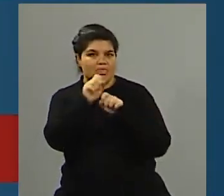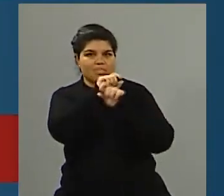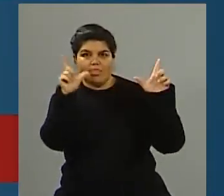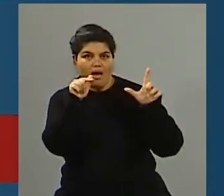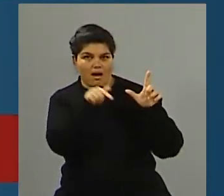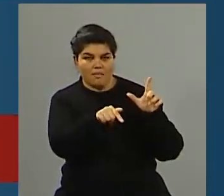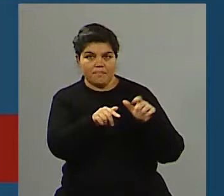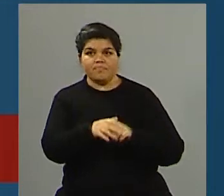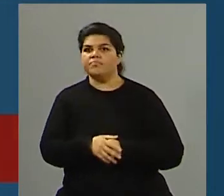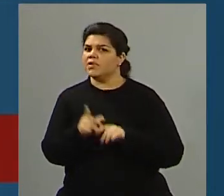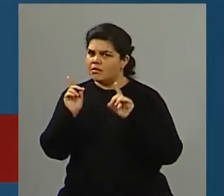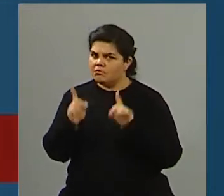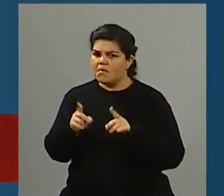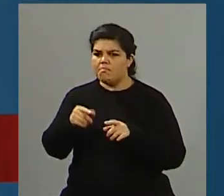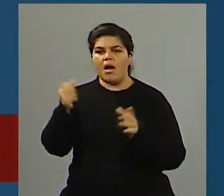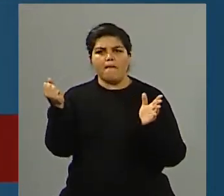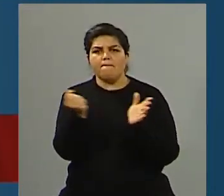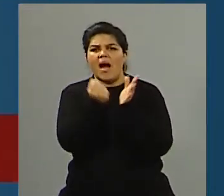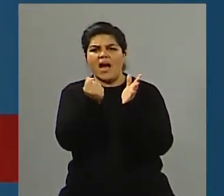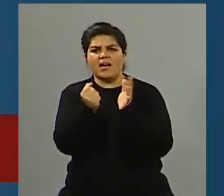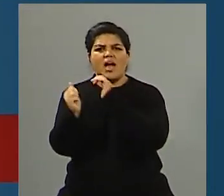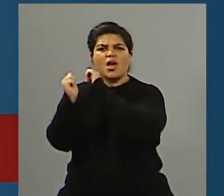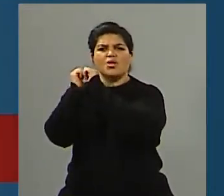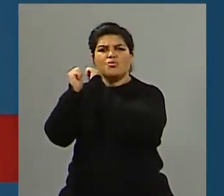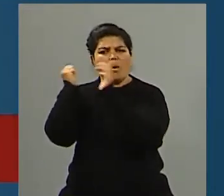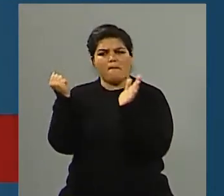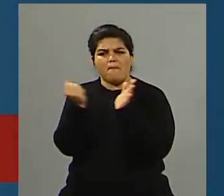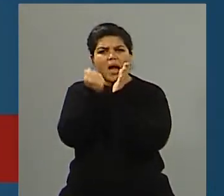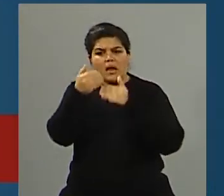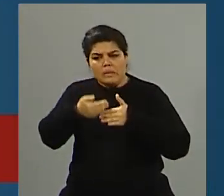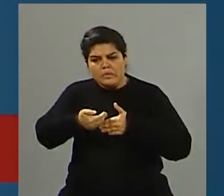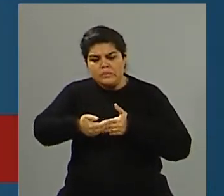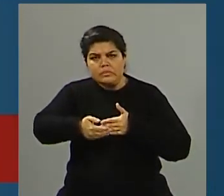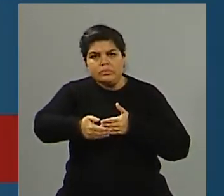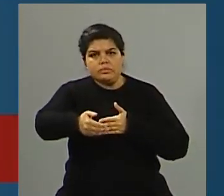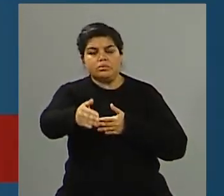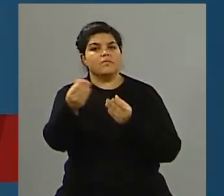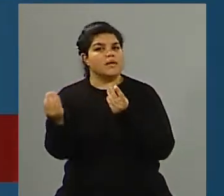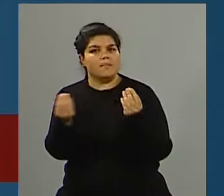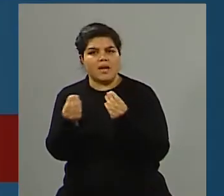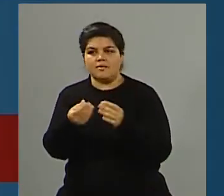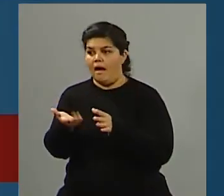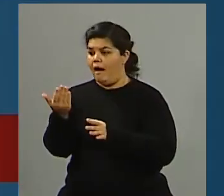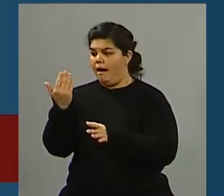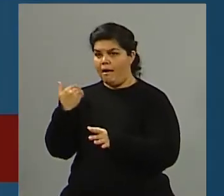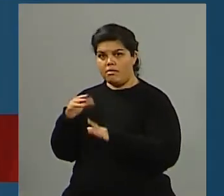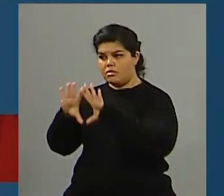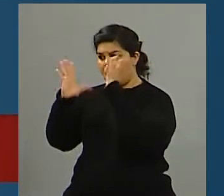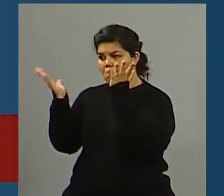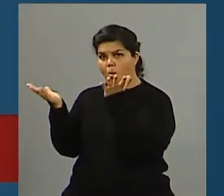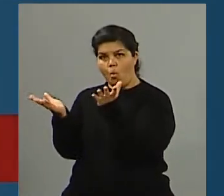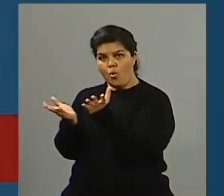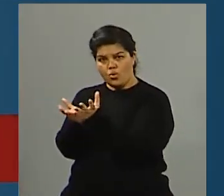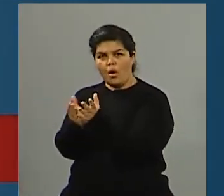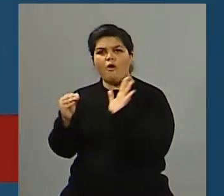esto, todo lo que significó conocer, porque también hacíamos referencia a que, bueno, el mundo ya tenía atentados en esa